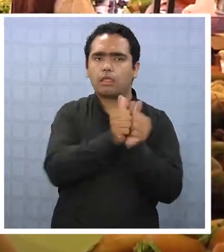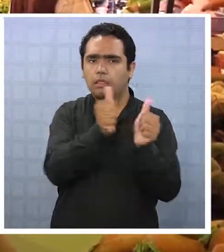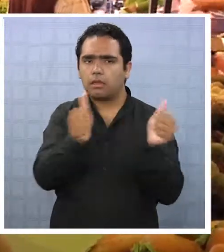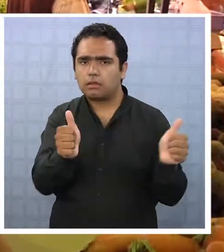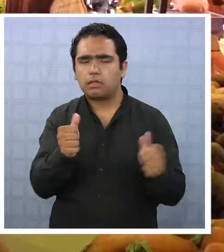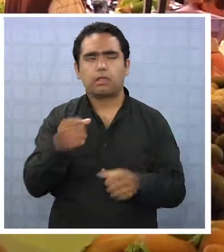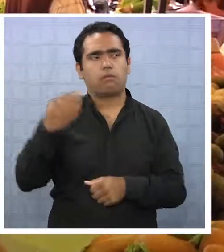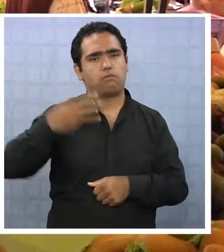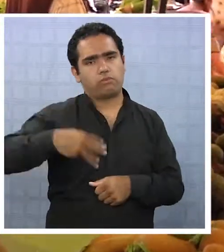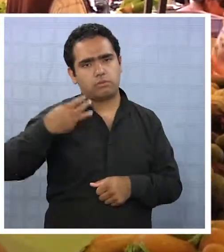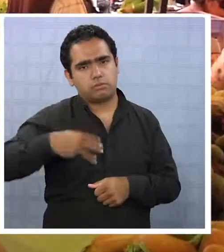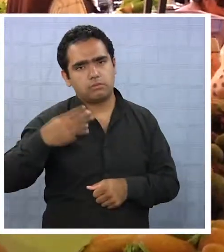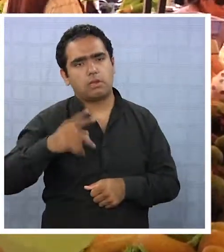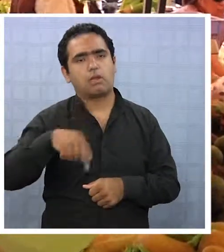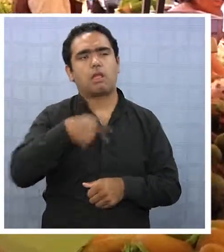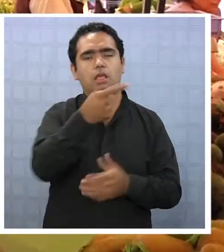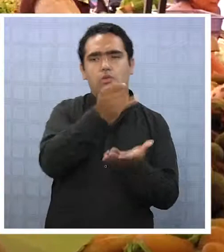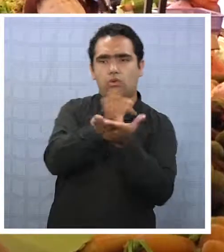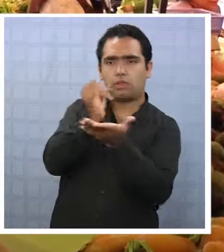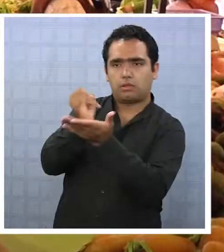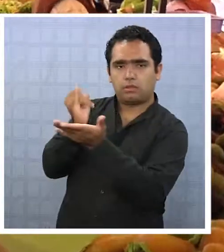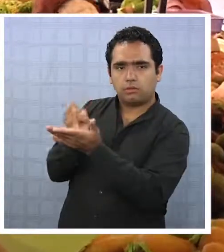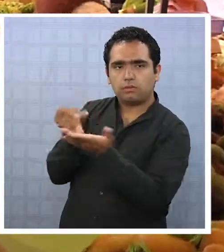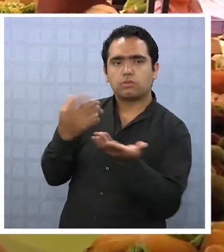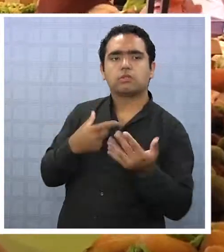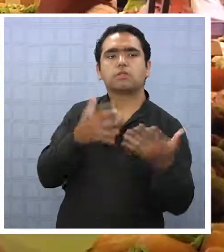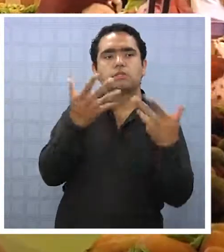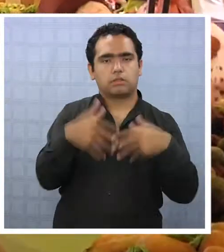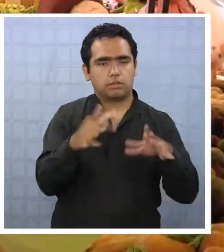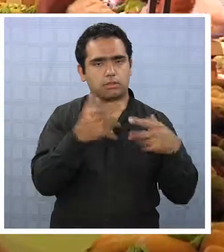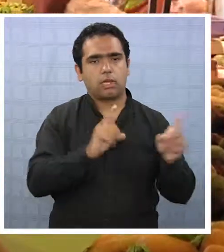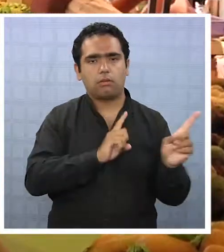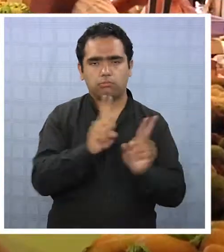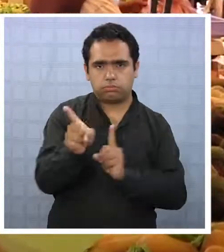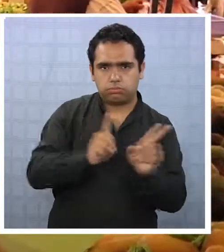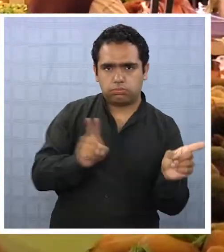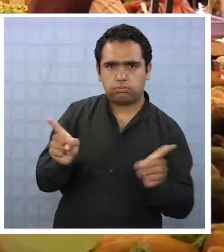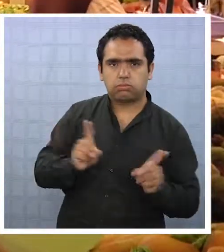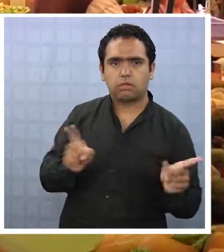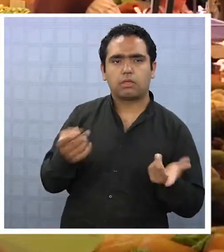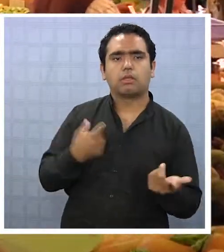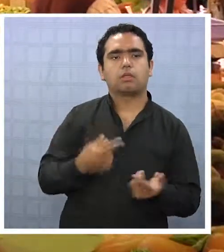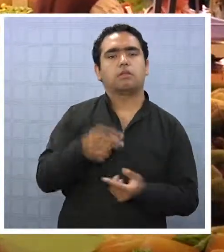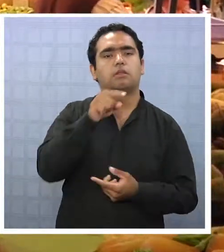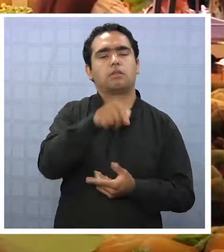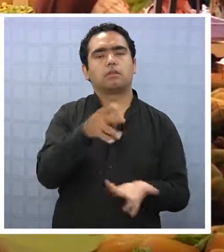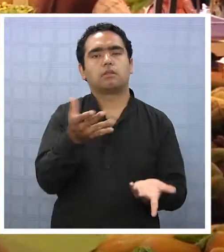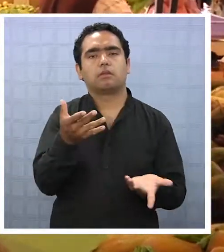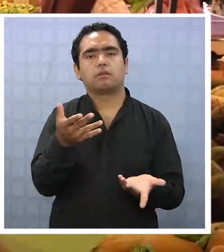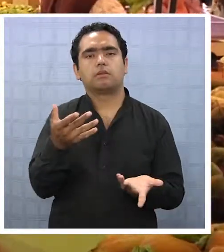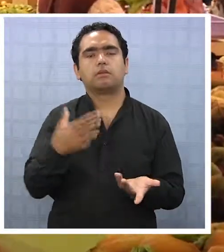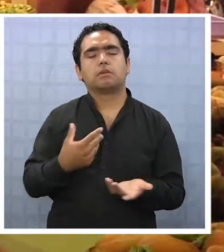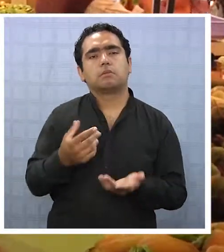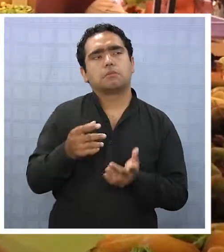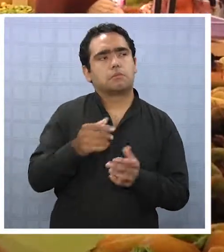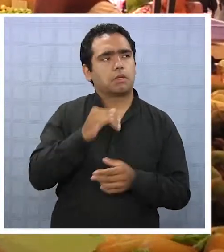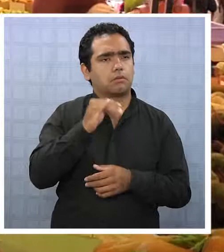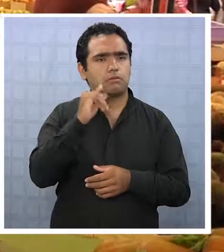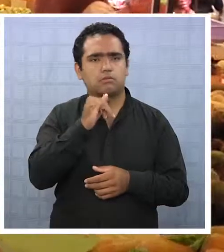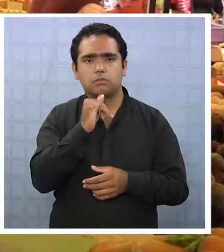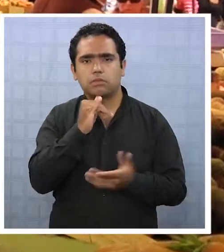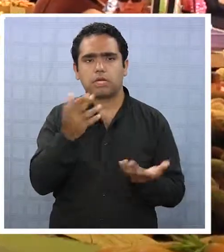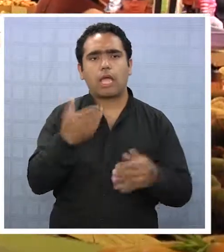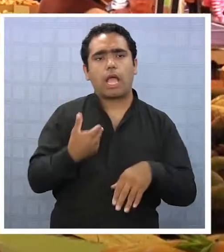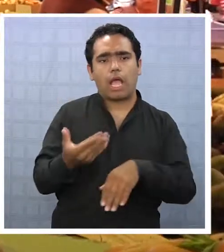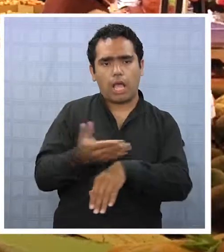con las otras instituciones, la cual ya se está tratando y me parece que ya lo más amante